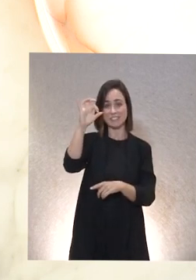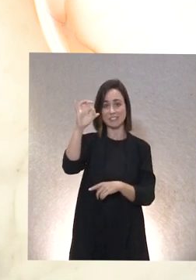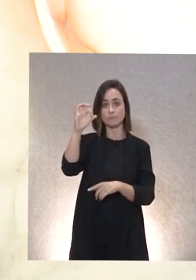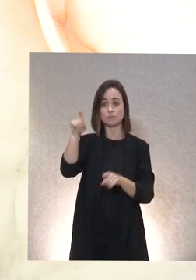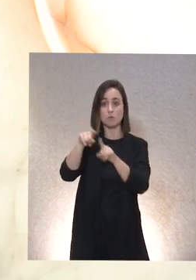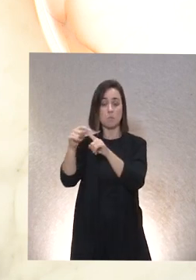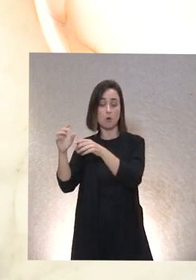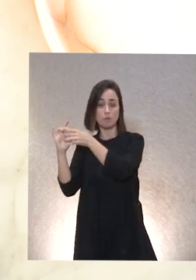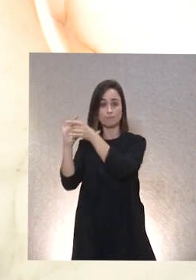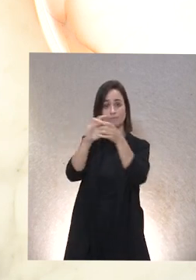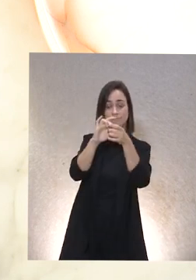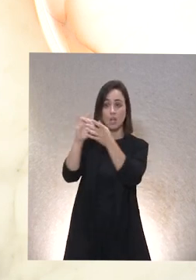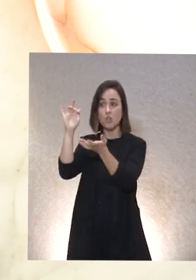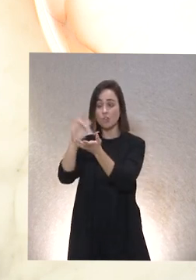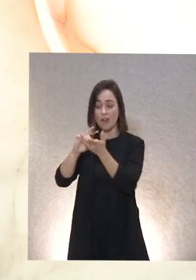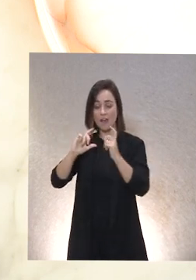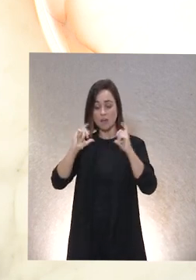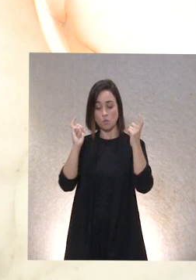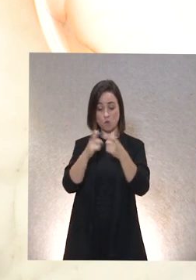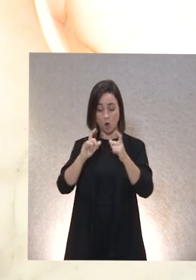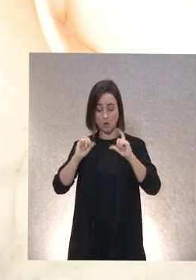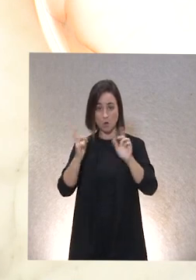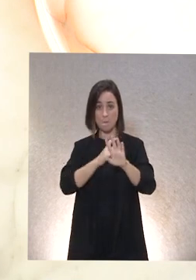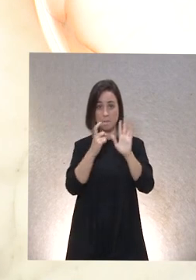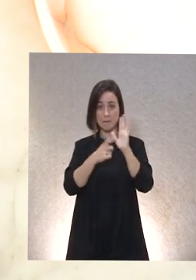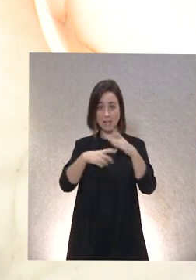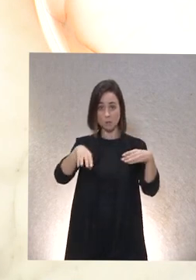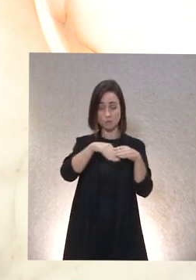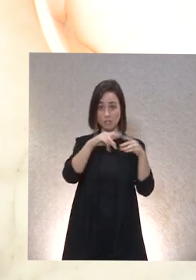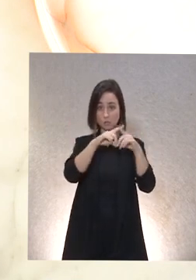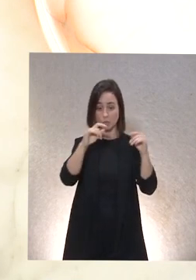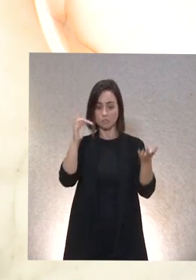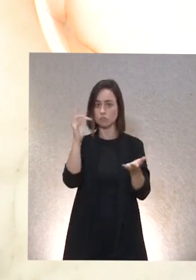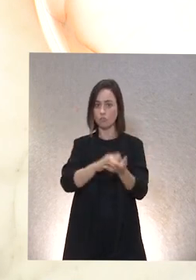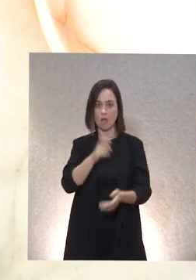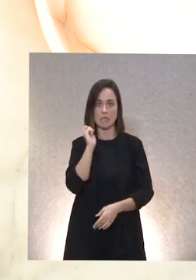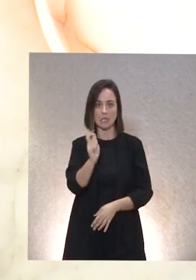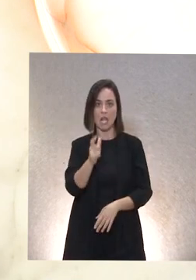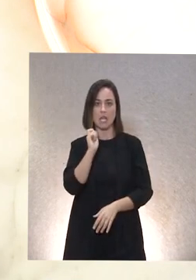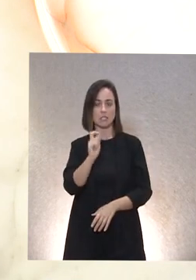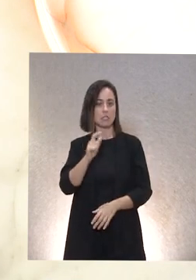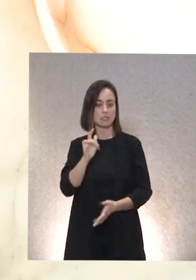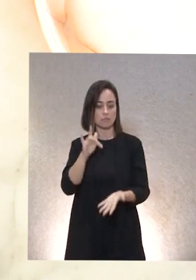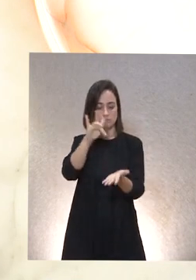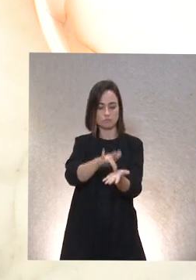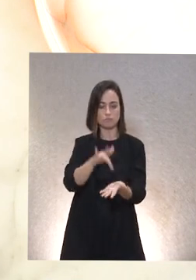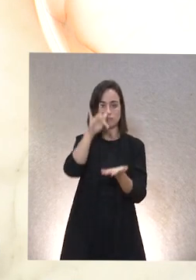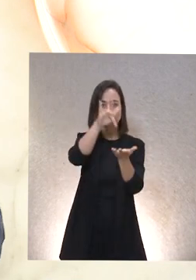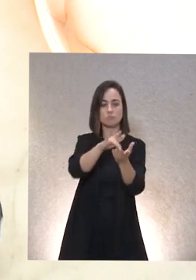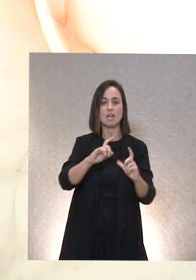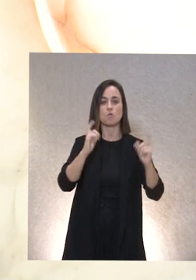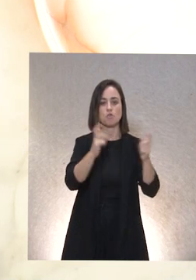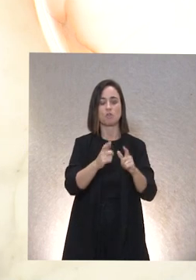las diferentes reuniones que tenemos con plena inclusión Asturias que son continuas numerosas y siempre enriquecedoras